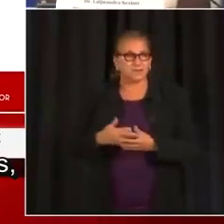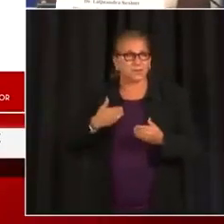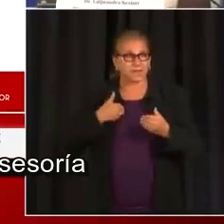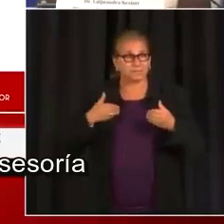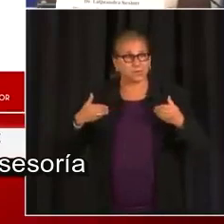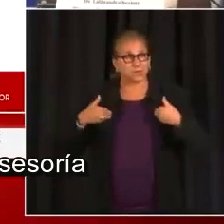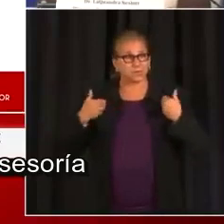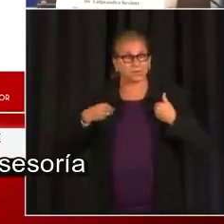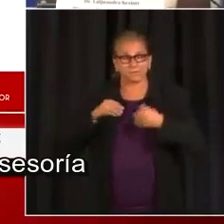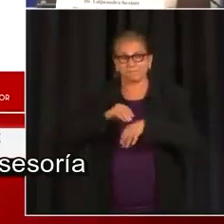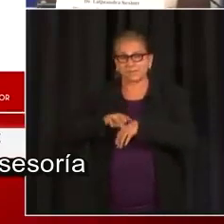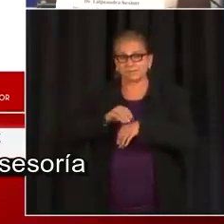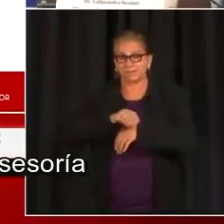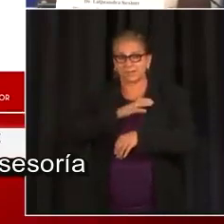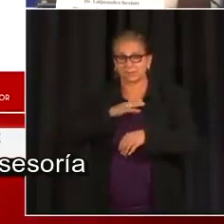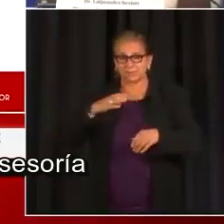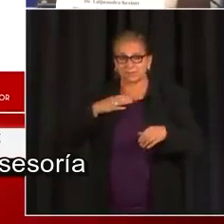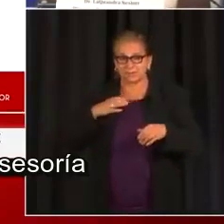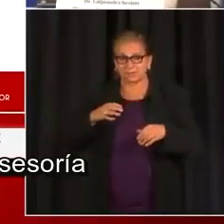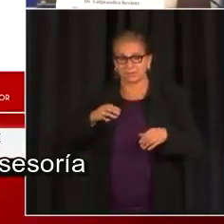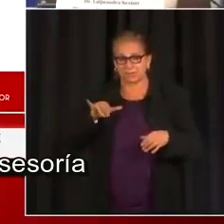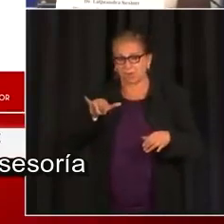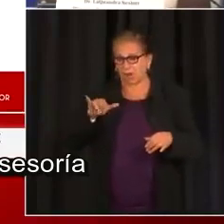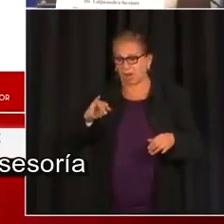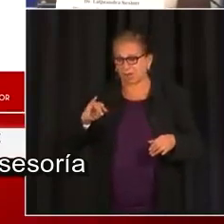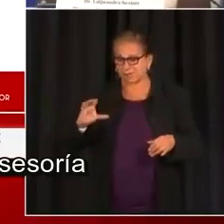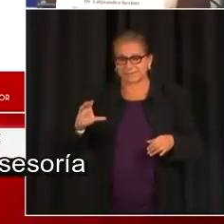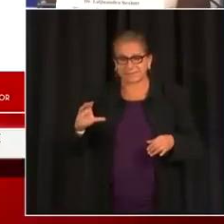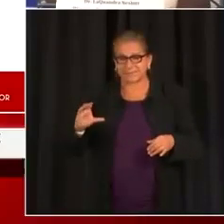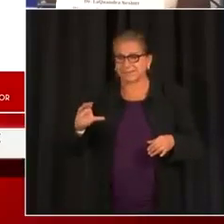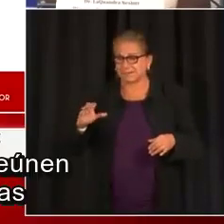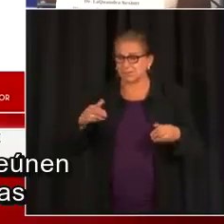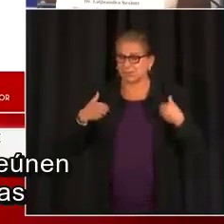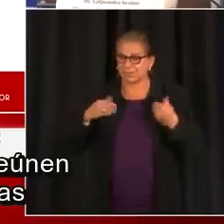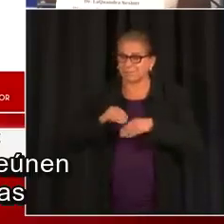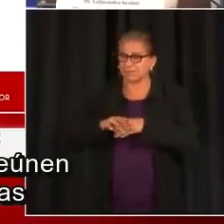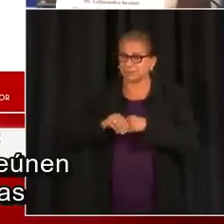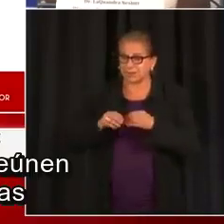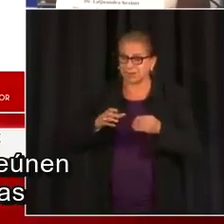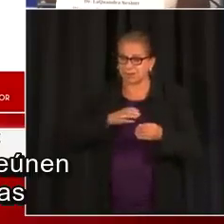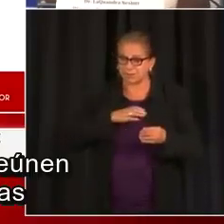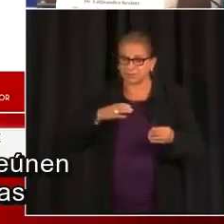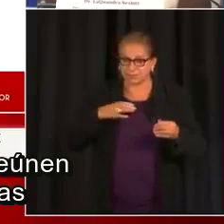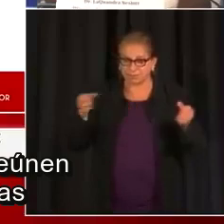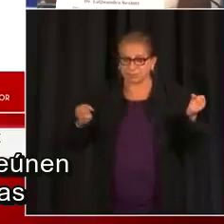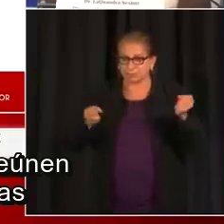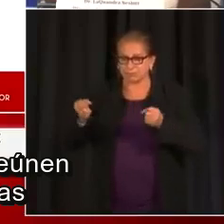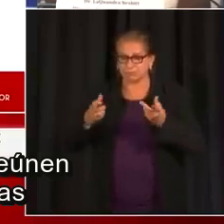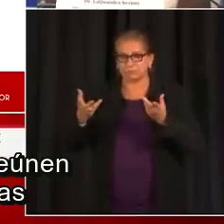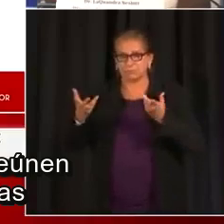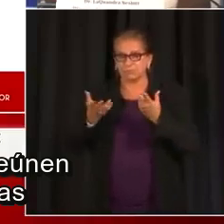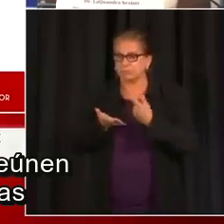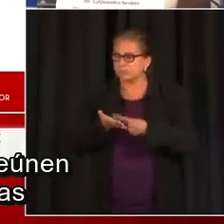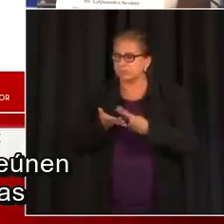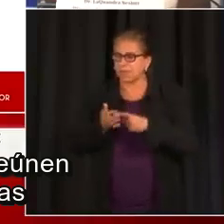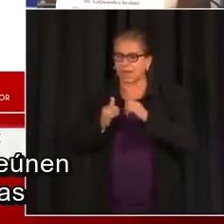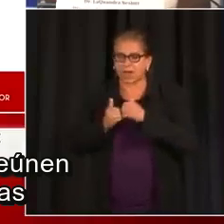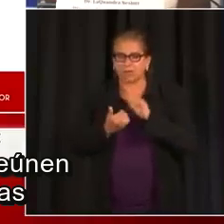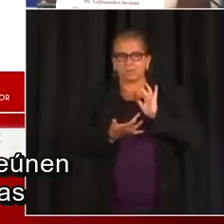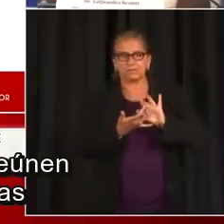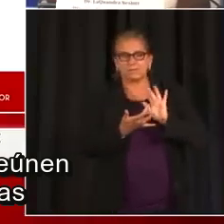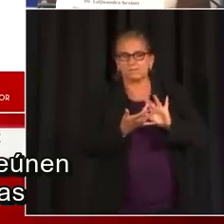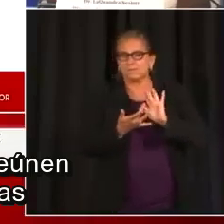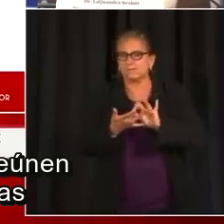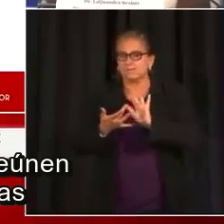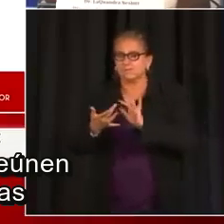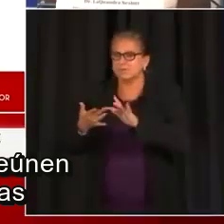de ayuda. También tenemos el Consejo de Asesoría para COVID-19. Estos son jóvenes que se reúnen a hablar sobre